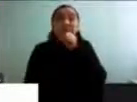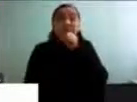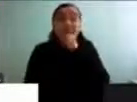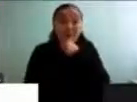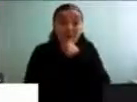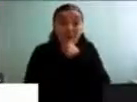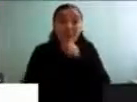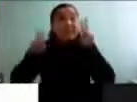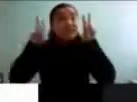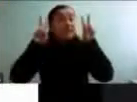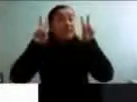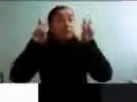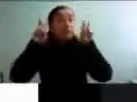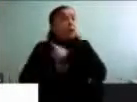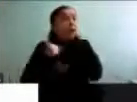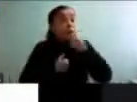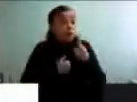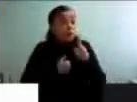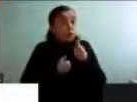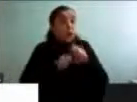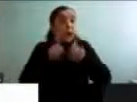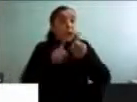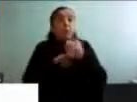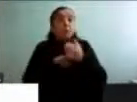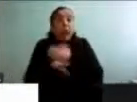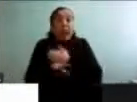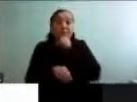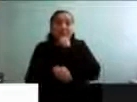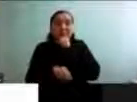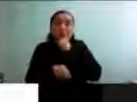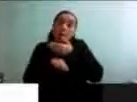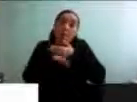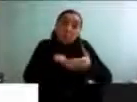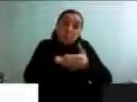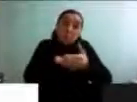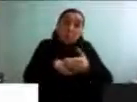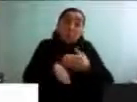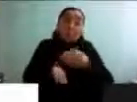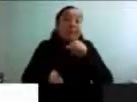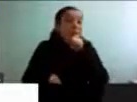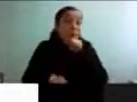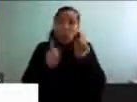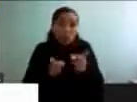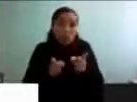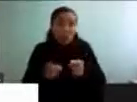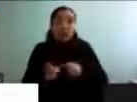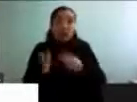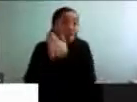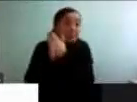ataña a todos, solo que algunos llegan antes a esa etapa vital.